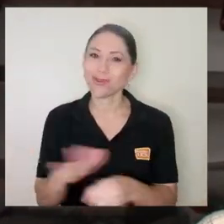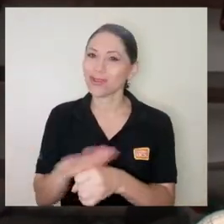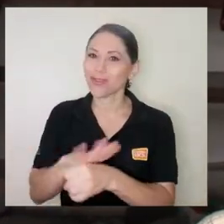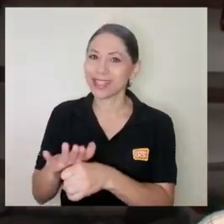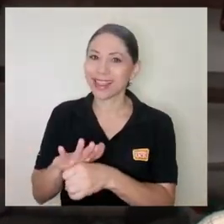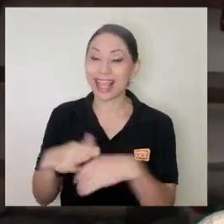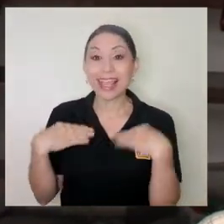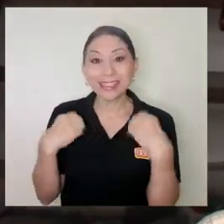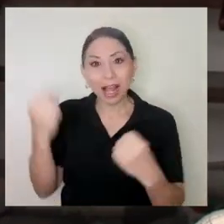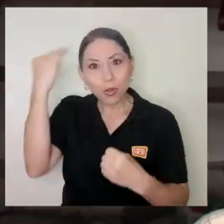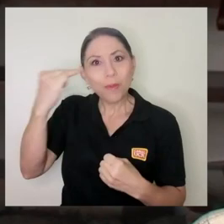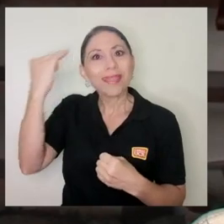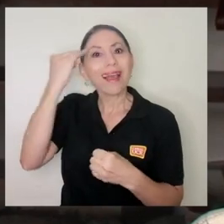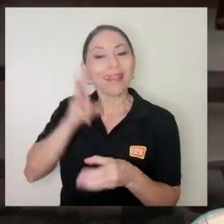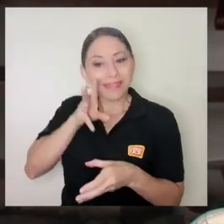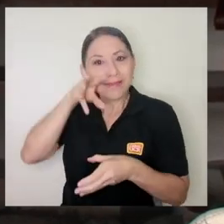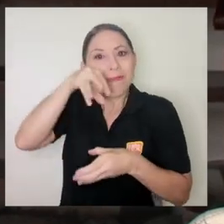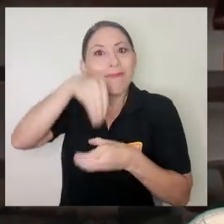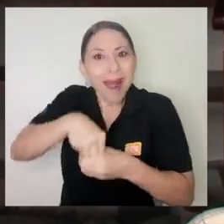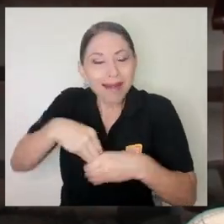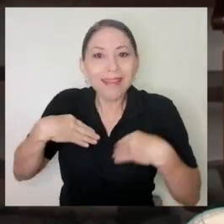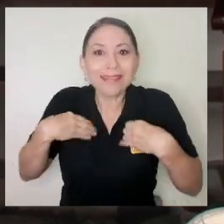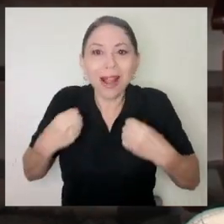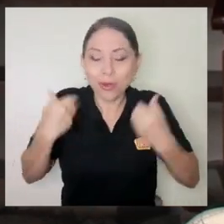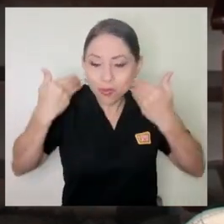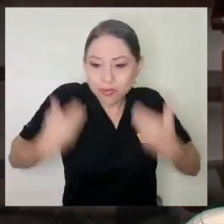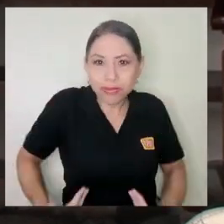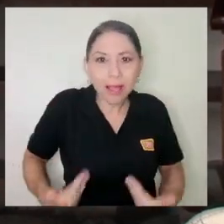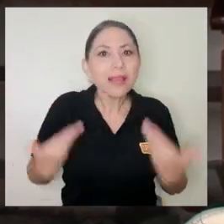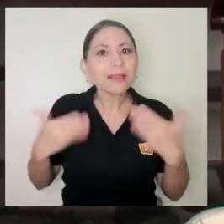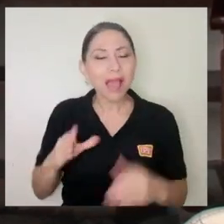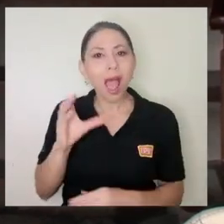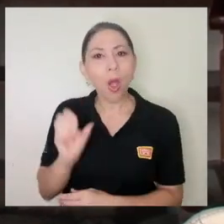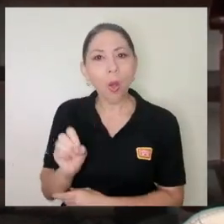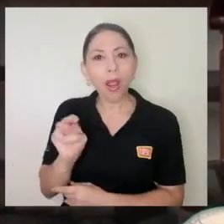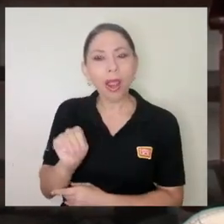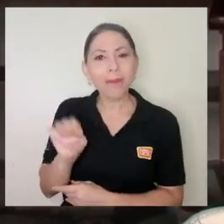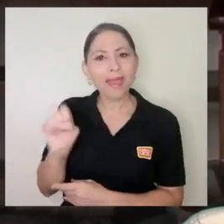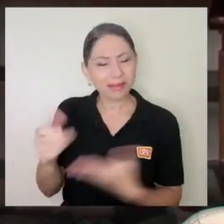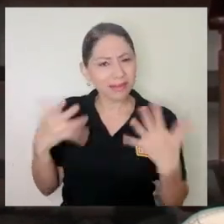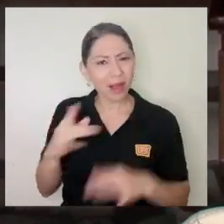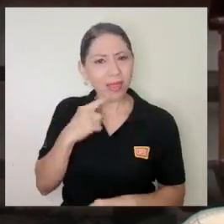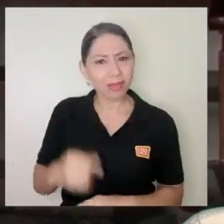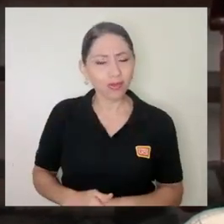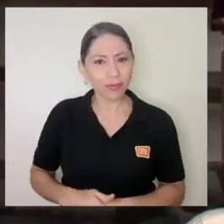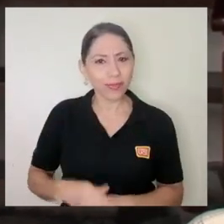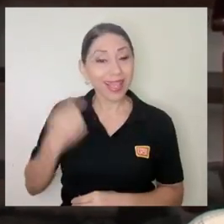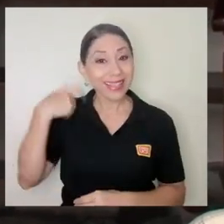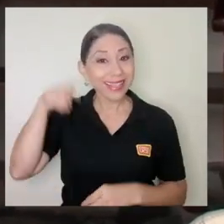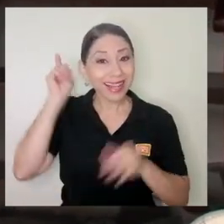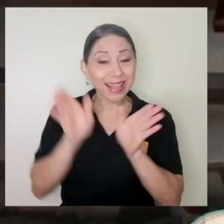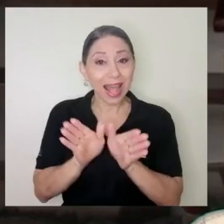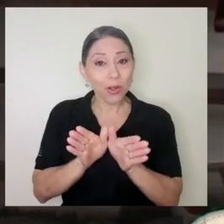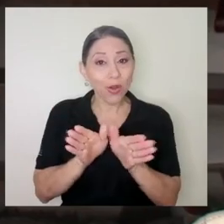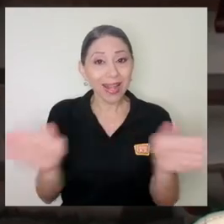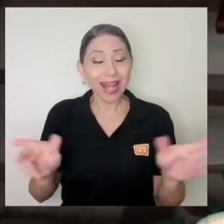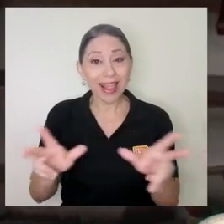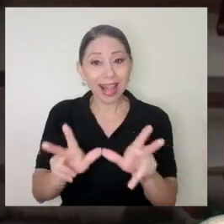la salud mental es parte de la salud integral entonces y de hecho ya la OMS lo ha señalado el secretario general